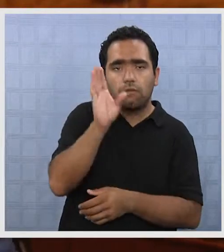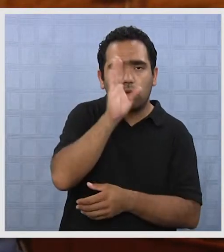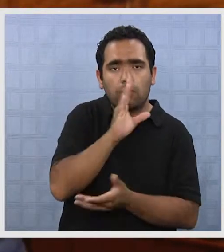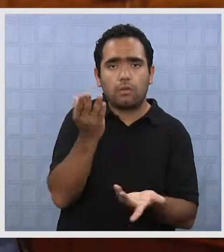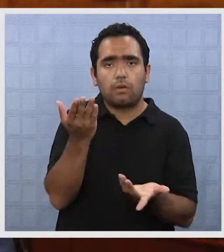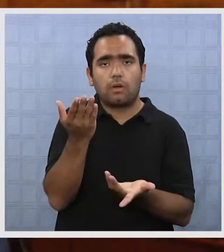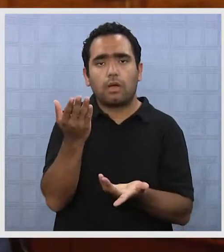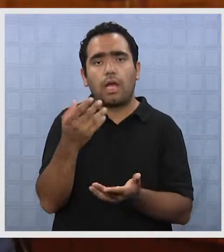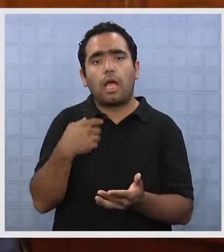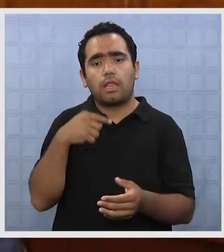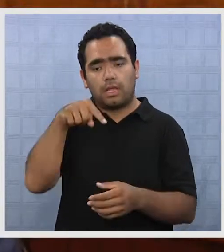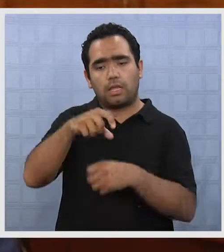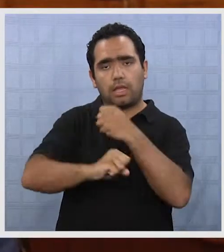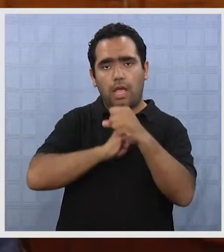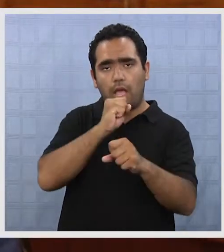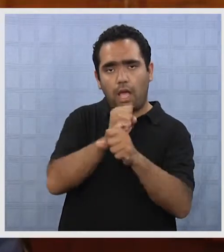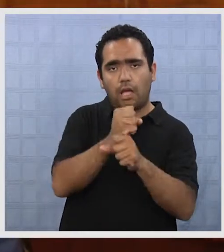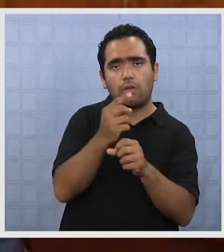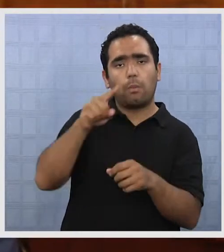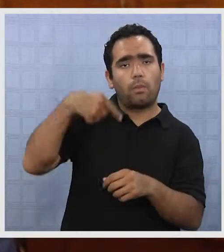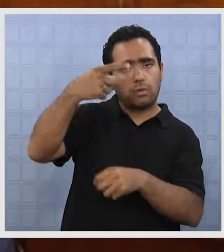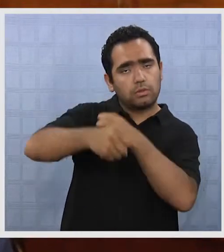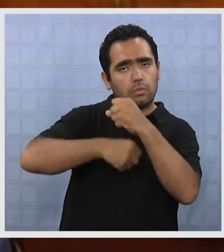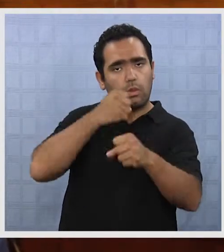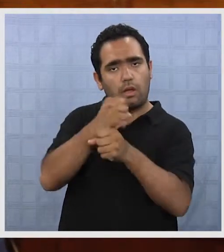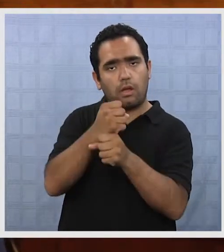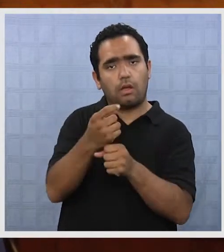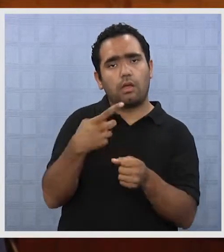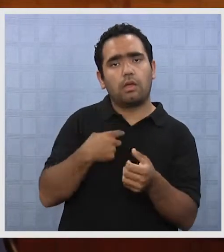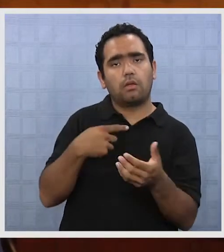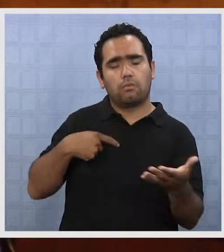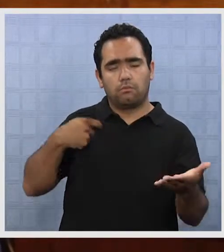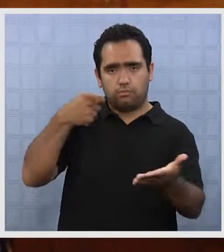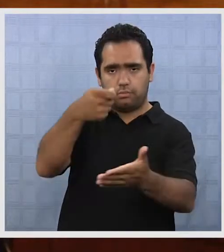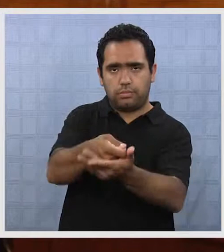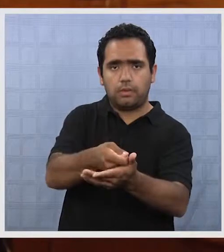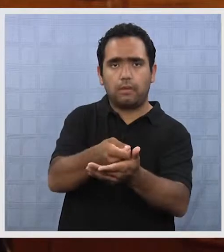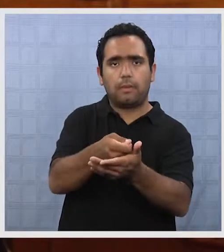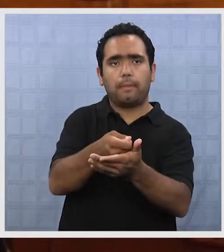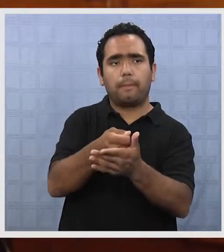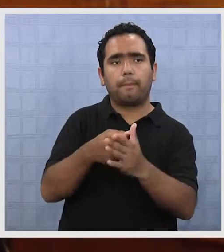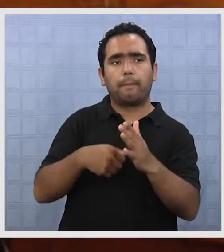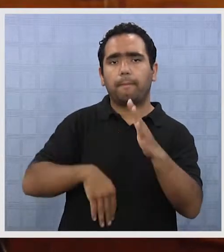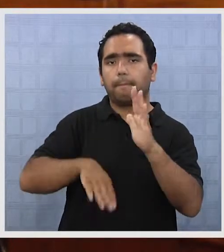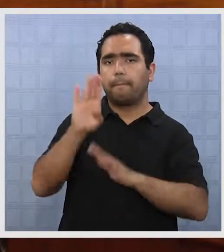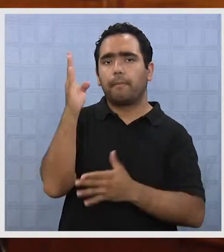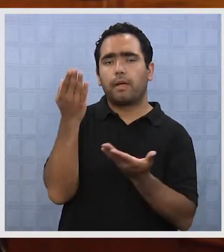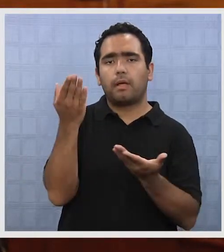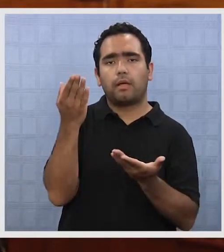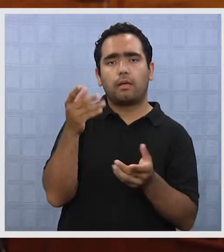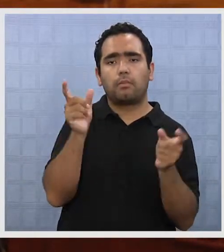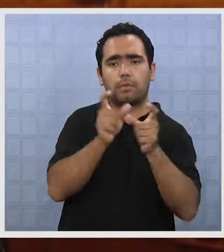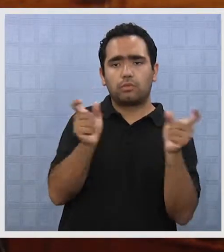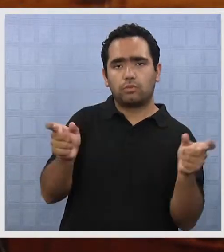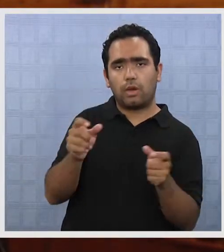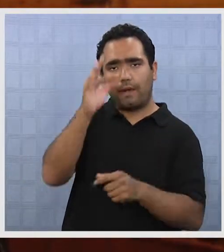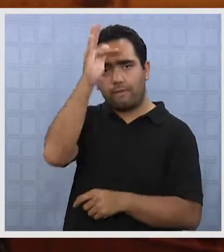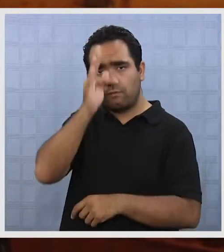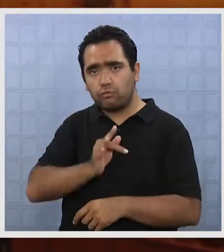buscar para ya el próximo año, tener y poner una dotación mayor de